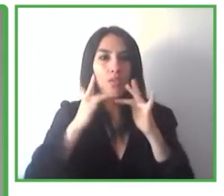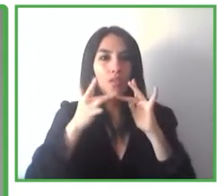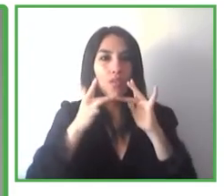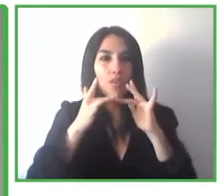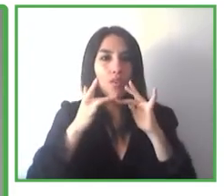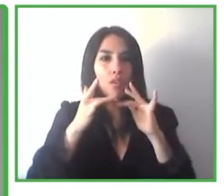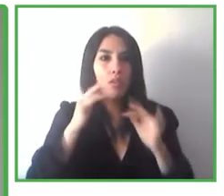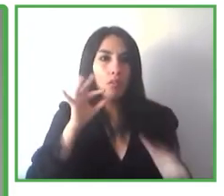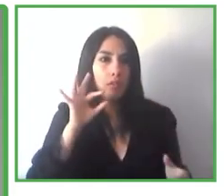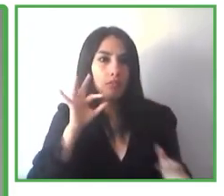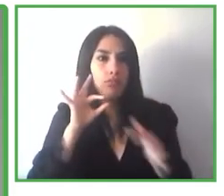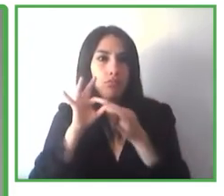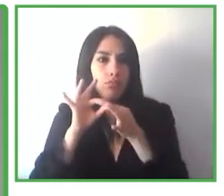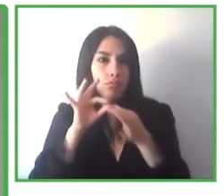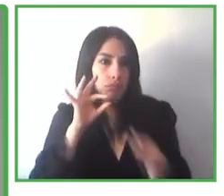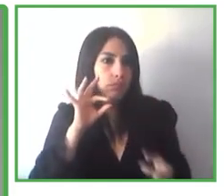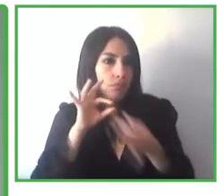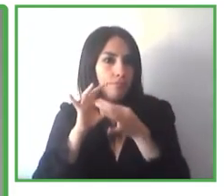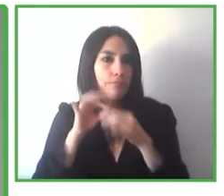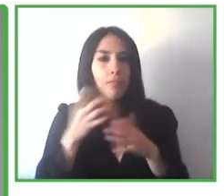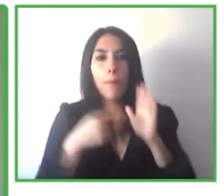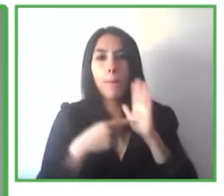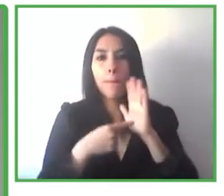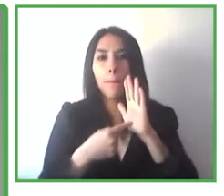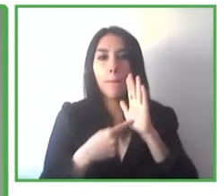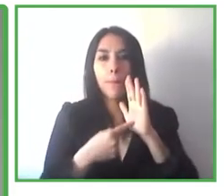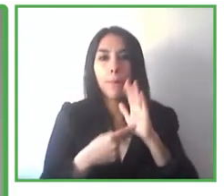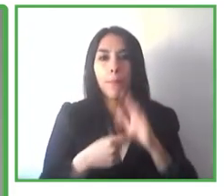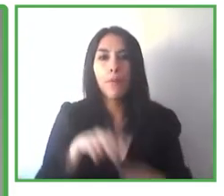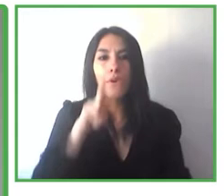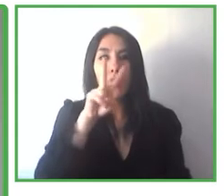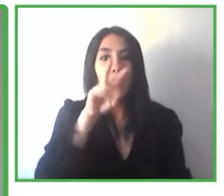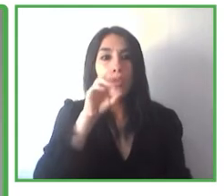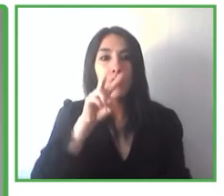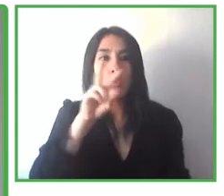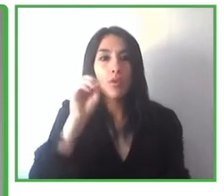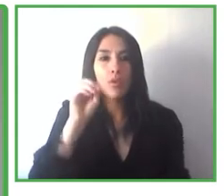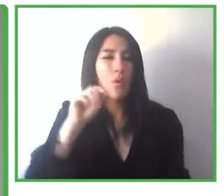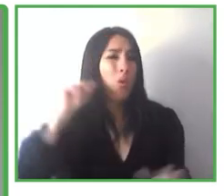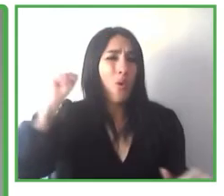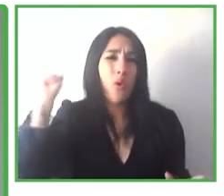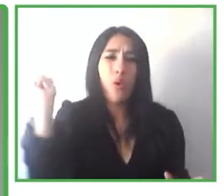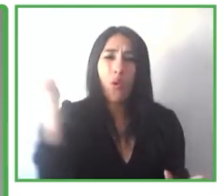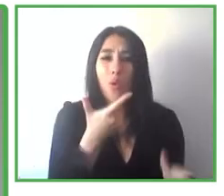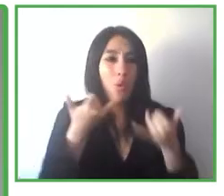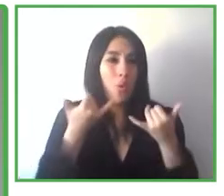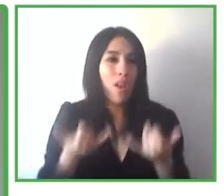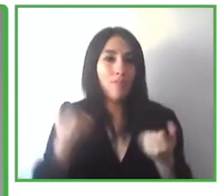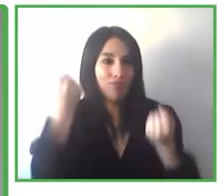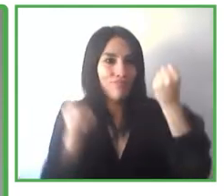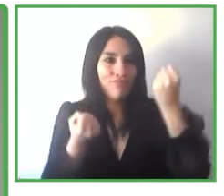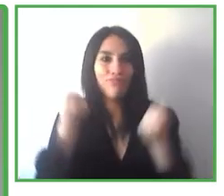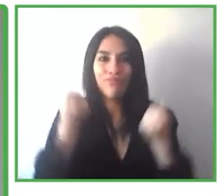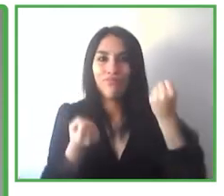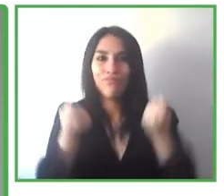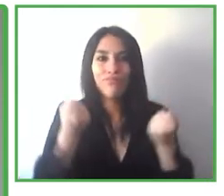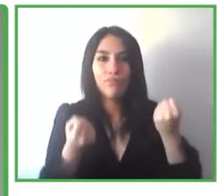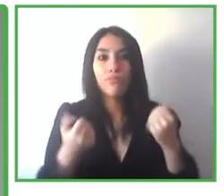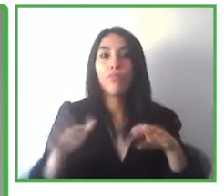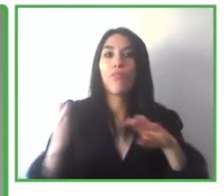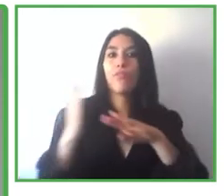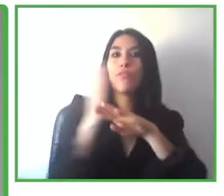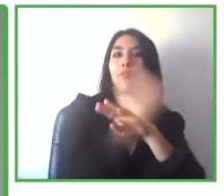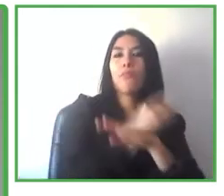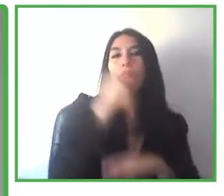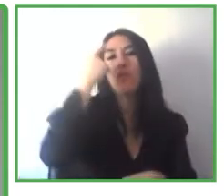suponía que el 90% de los automóviles estarían conectados a Internet, bueno, pues eso ahora mismo no es una realidad, ¿no? Ahora no hay tantos vehículos, pero se